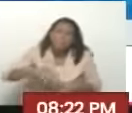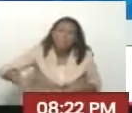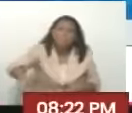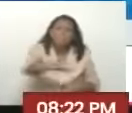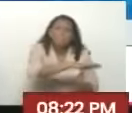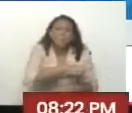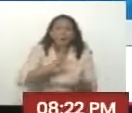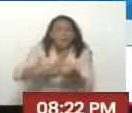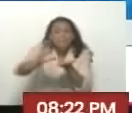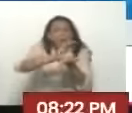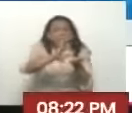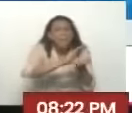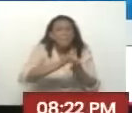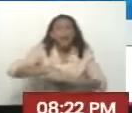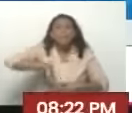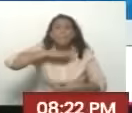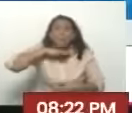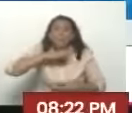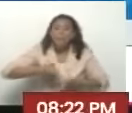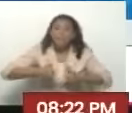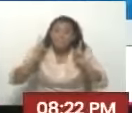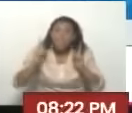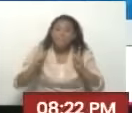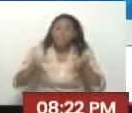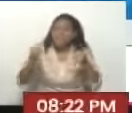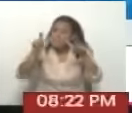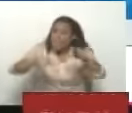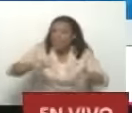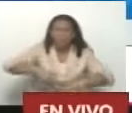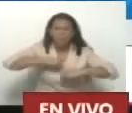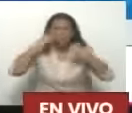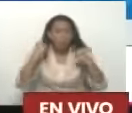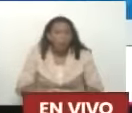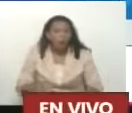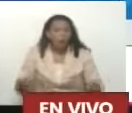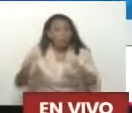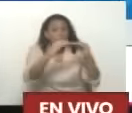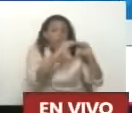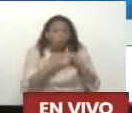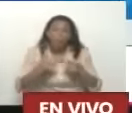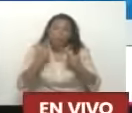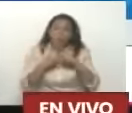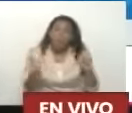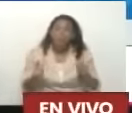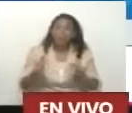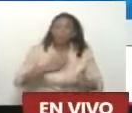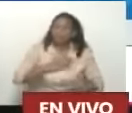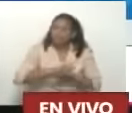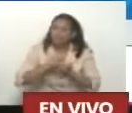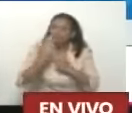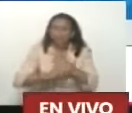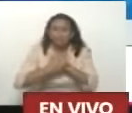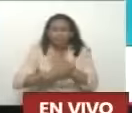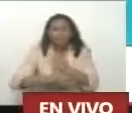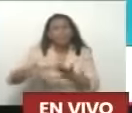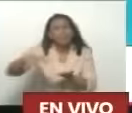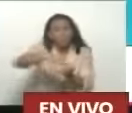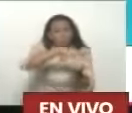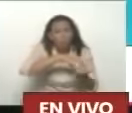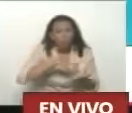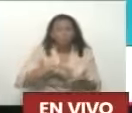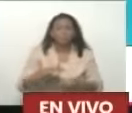cuerpo Social de la nación Para nutrir Con su vigor Igualitario Libertario Y solidario Al estado federal